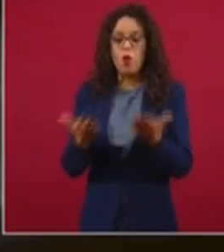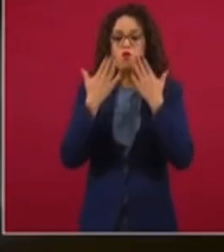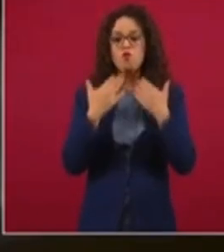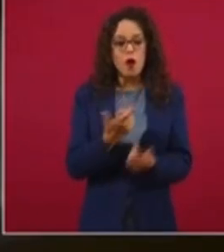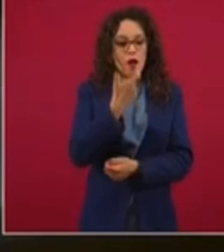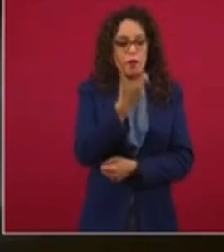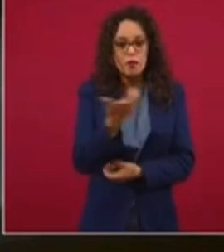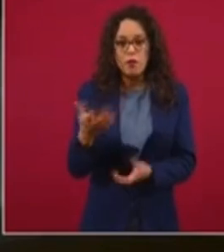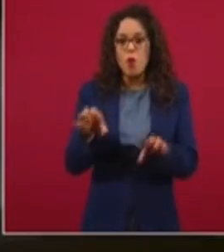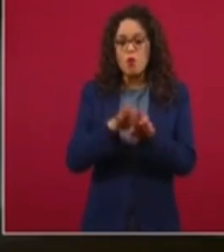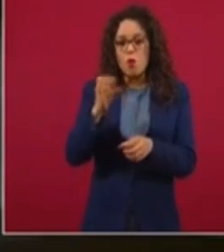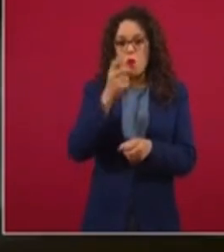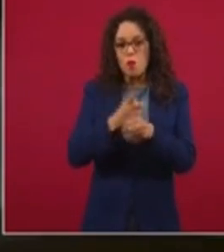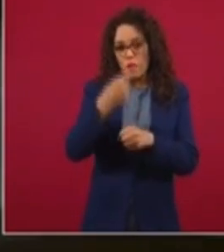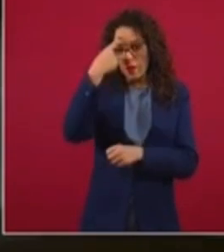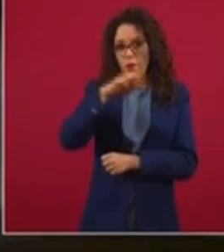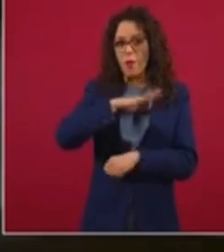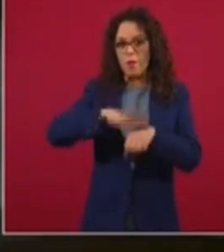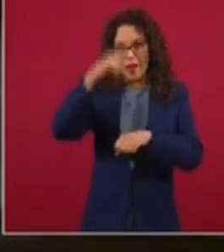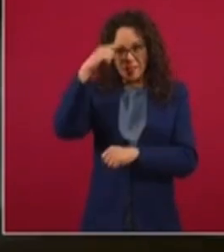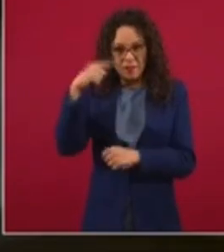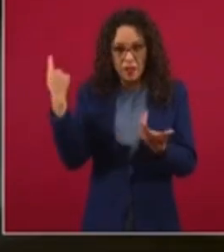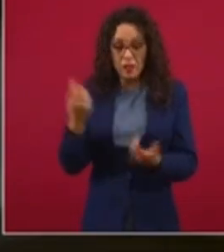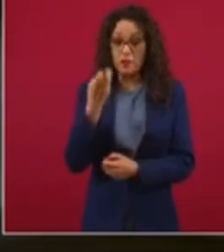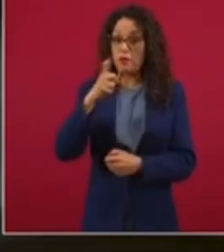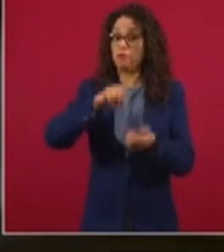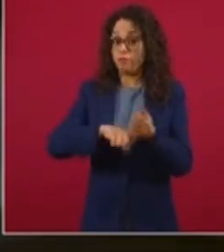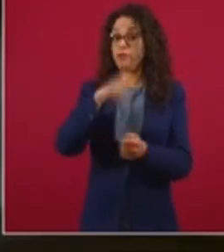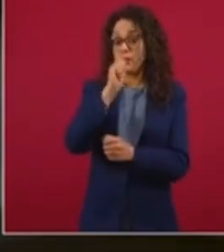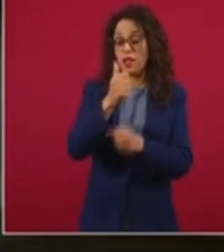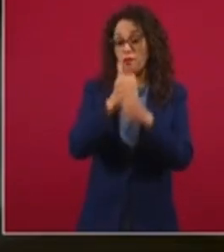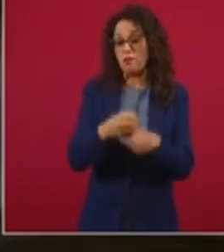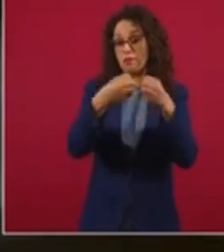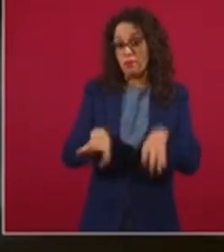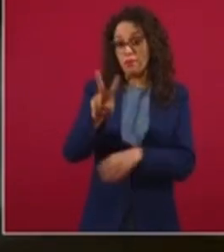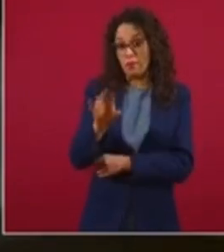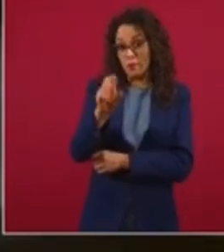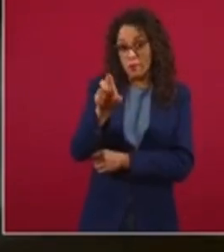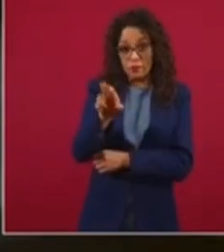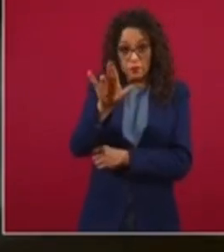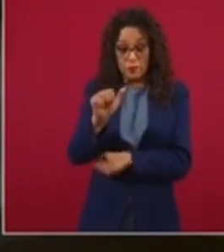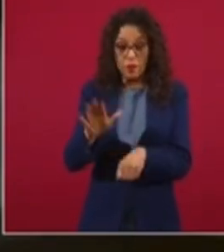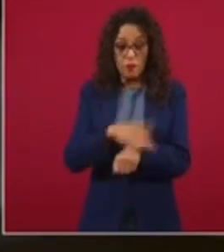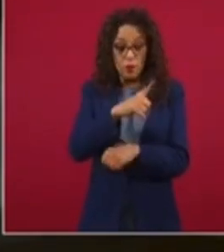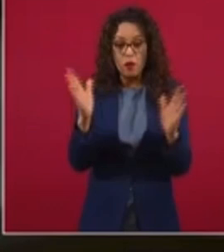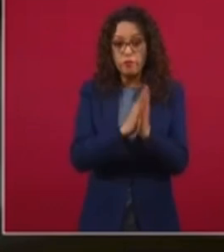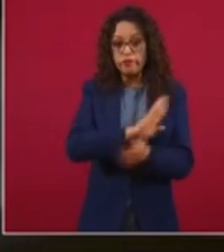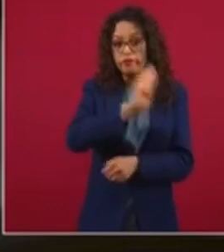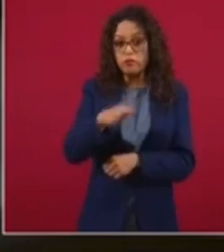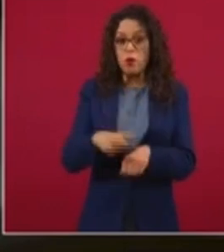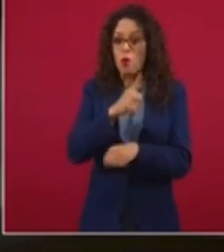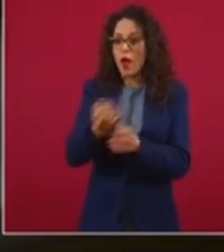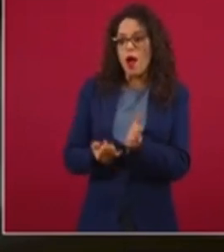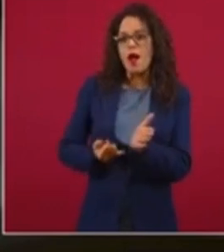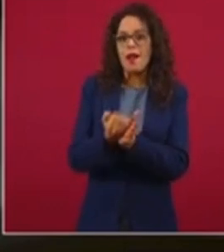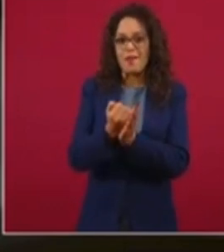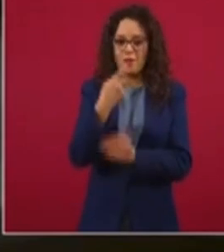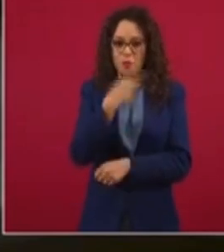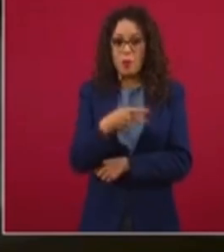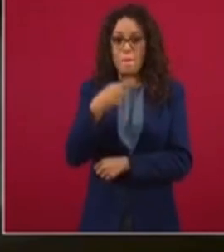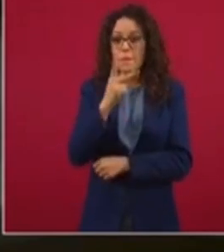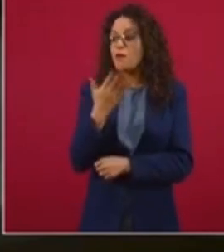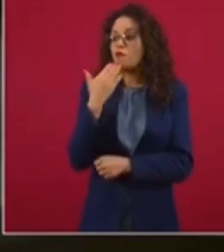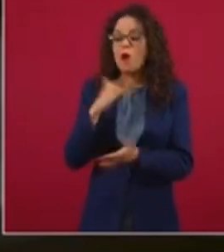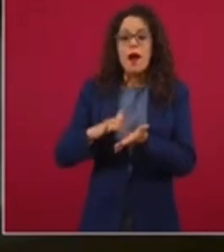tienen esa facilidad. Y entonces, de alguna manera, eso es una forma de violencia también, porque mueren por una decisión que toman, pero no tienen el